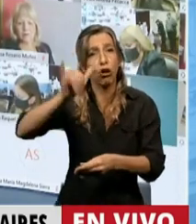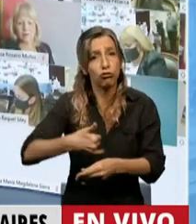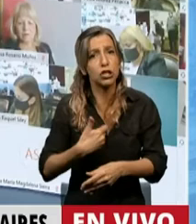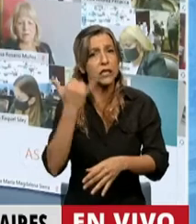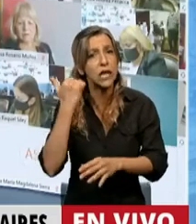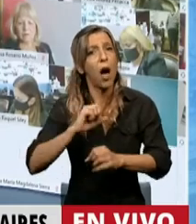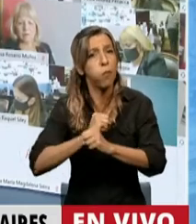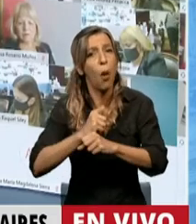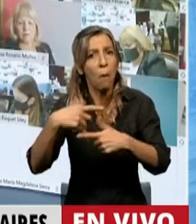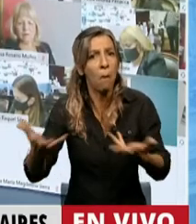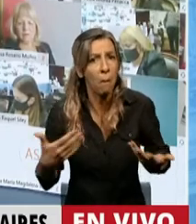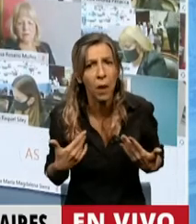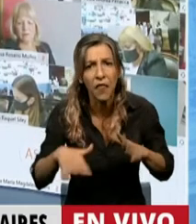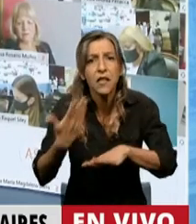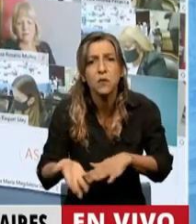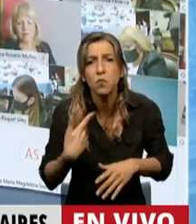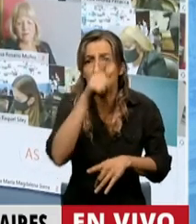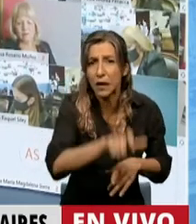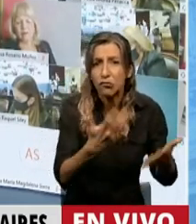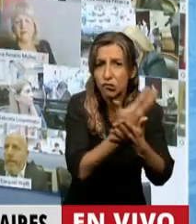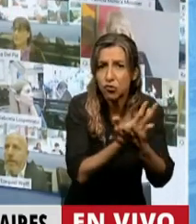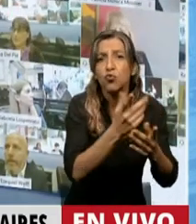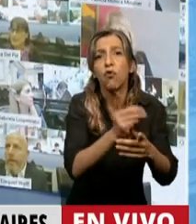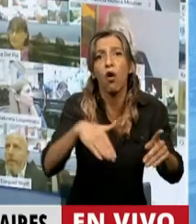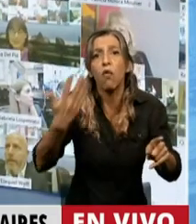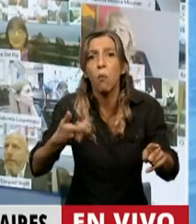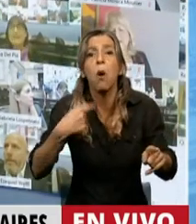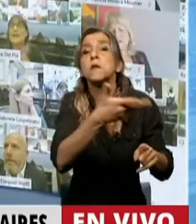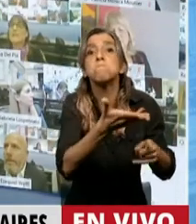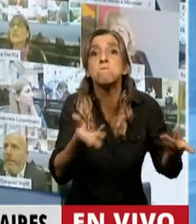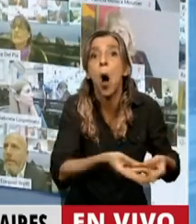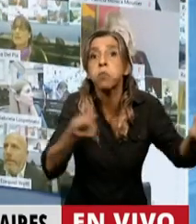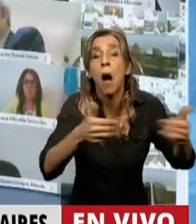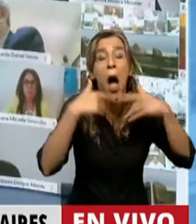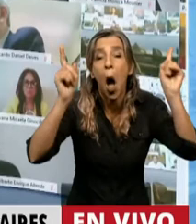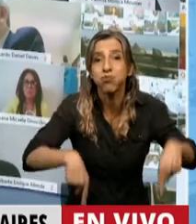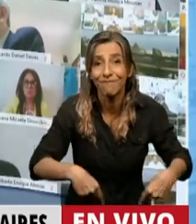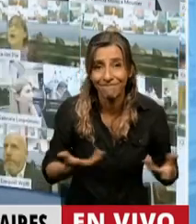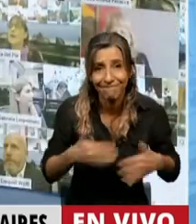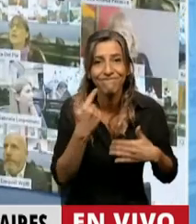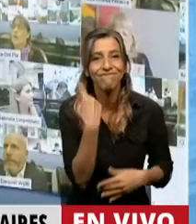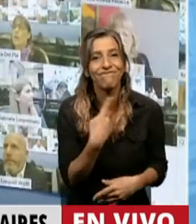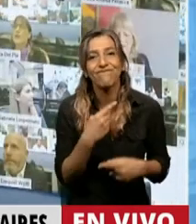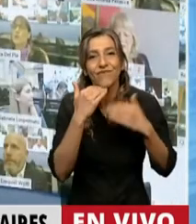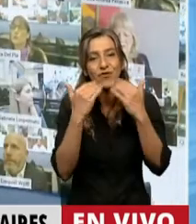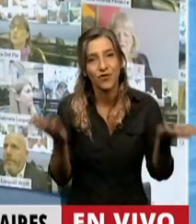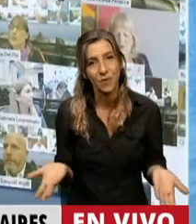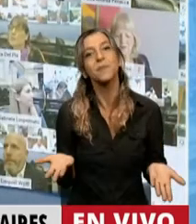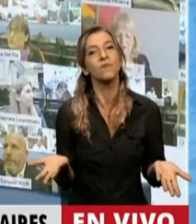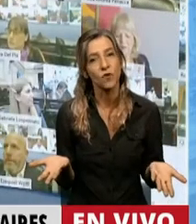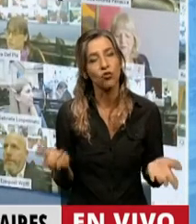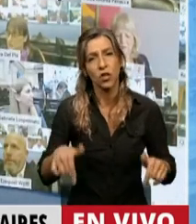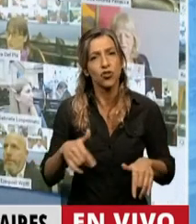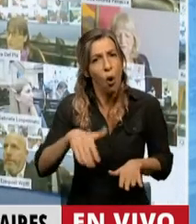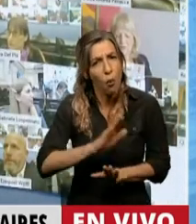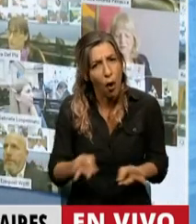sanción, de resarcimiento a las víctimas de trata, efectivamente no hay una solución real. Por eso, y cierro con esto,